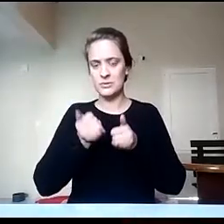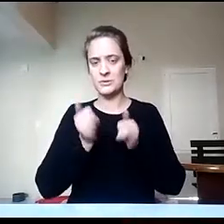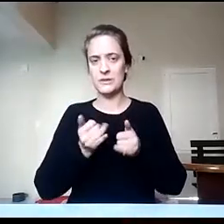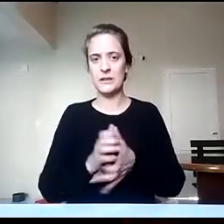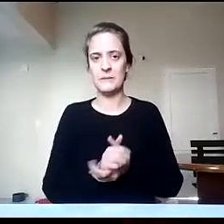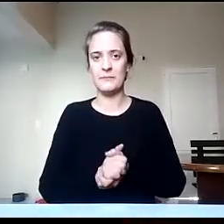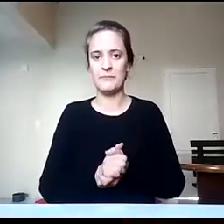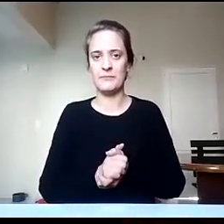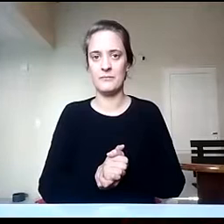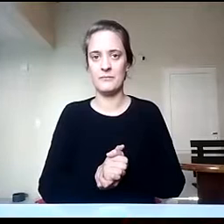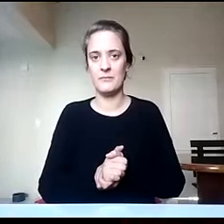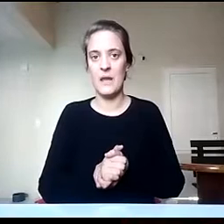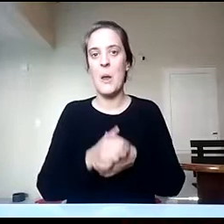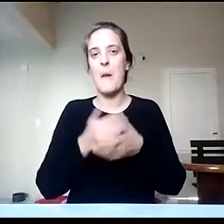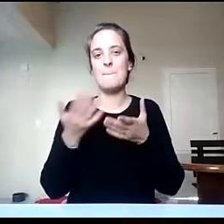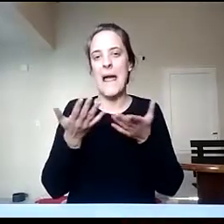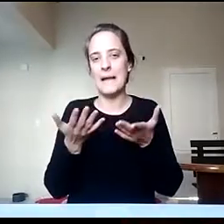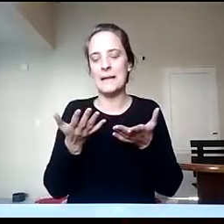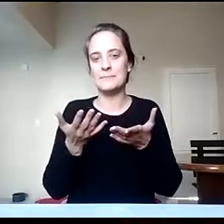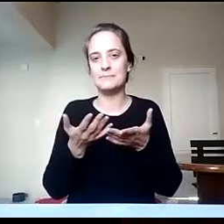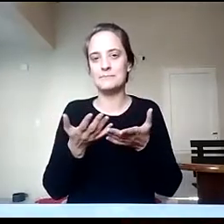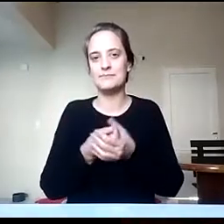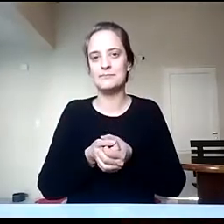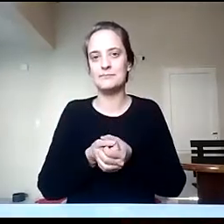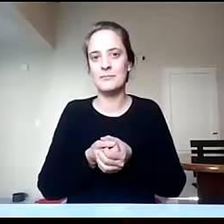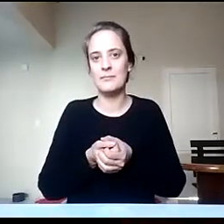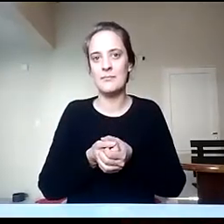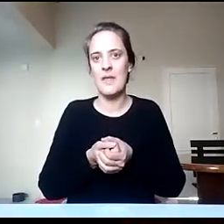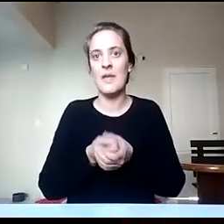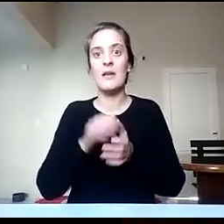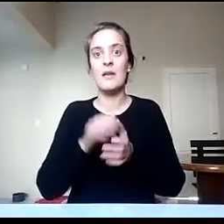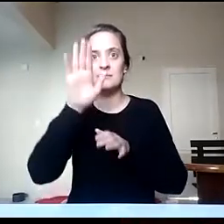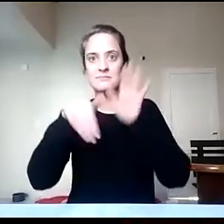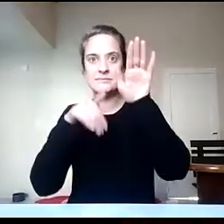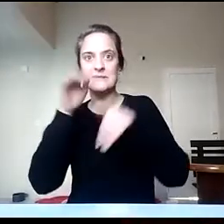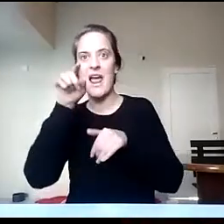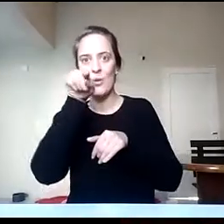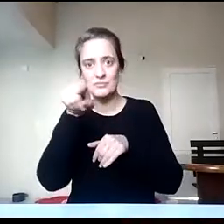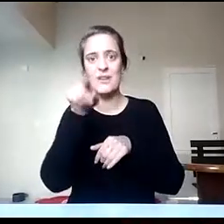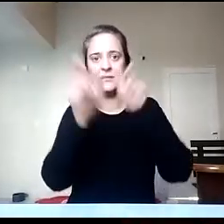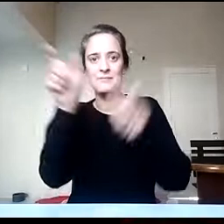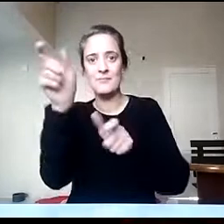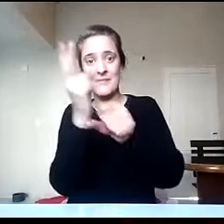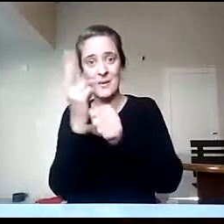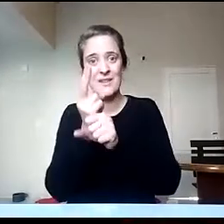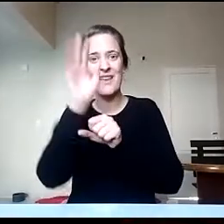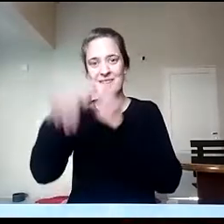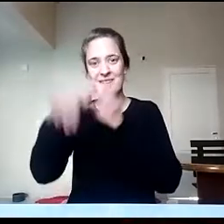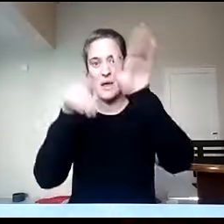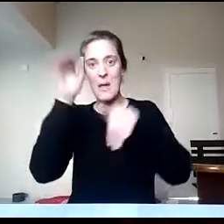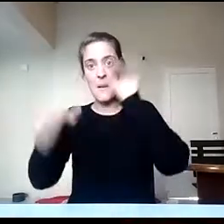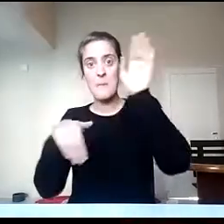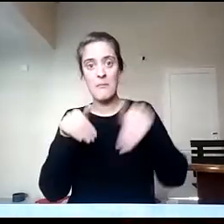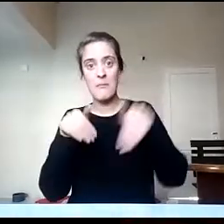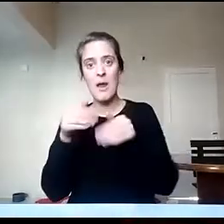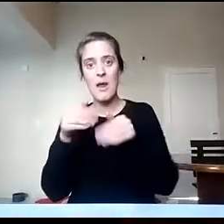podríamos decir, transpolar o invitar a nuestros estudiantes secundarios a presentarles la realidad de otra manera,